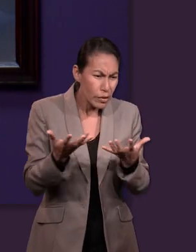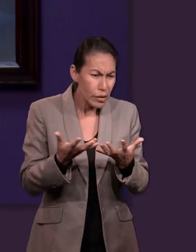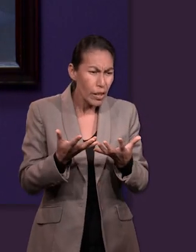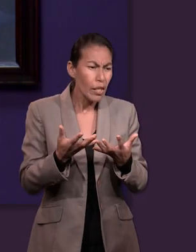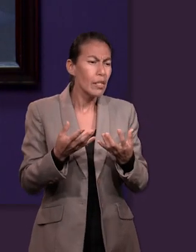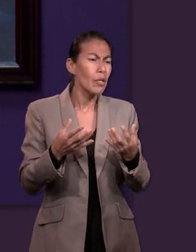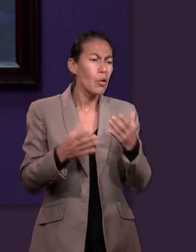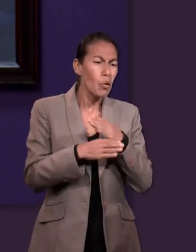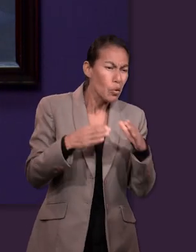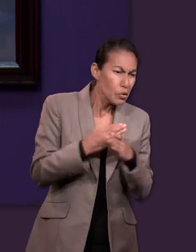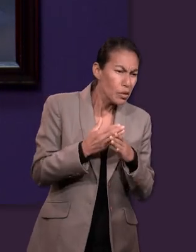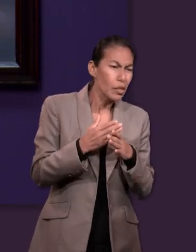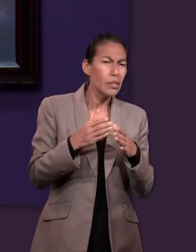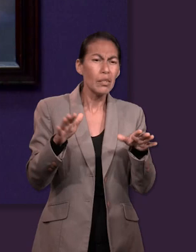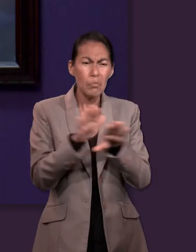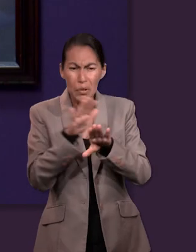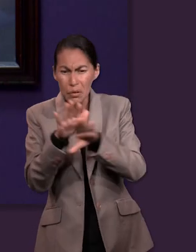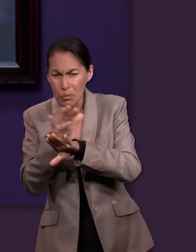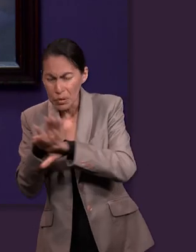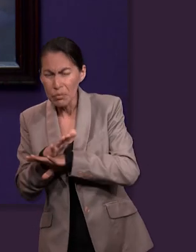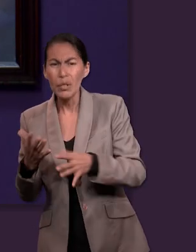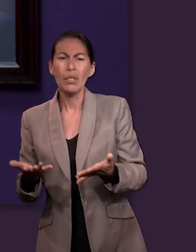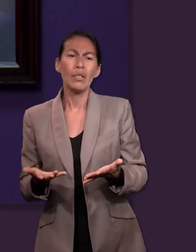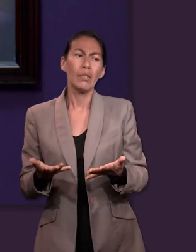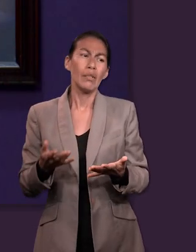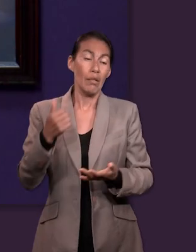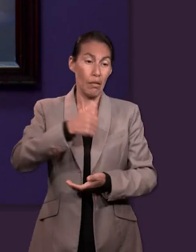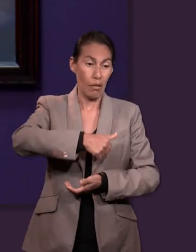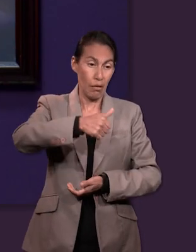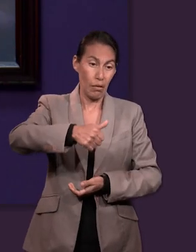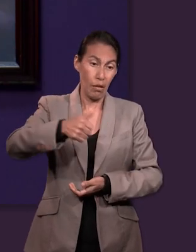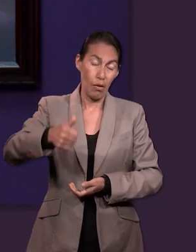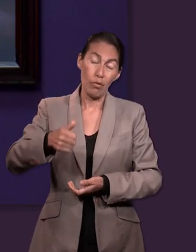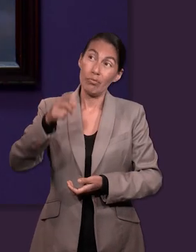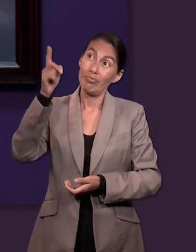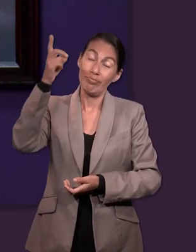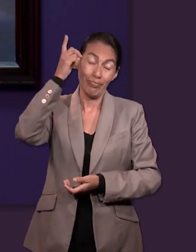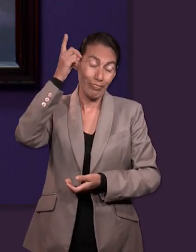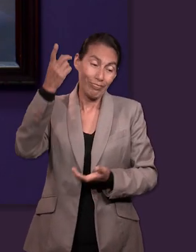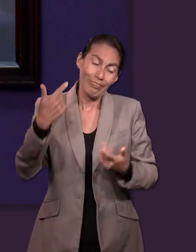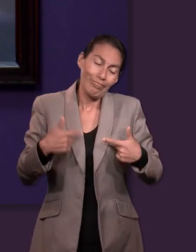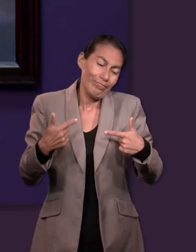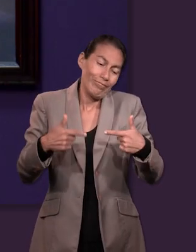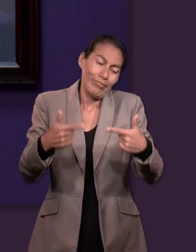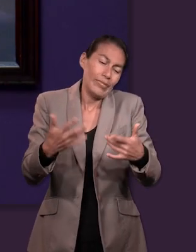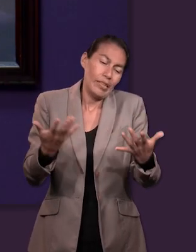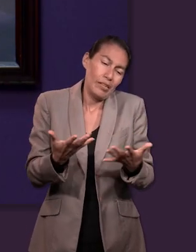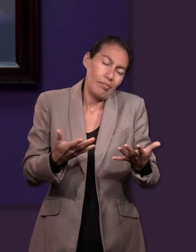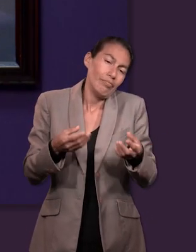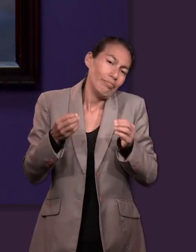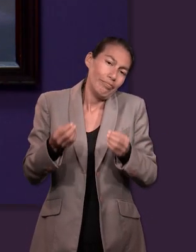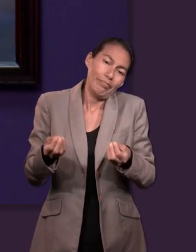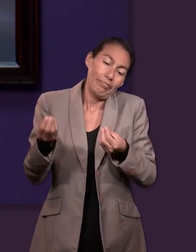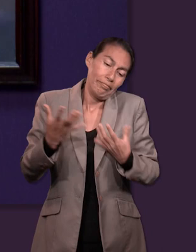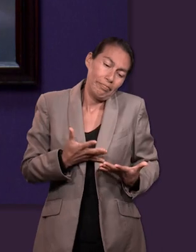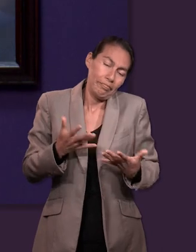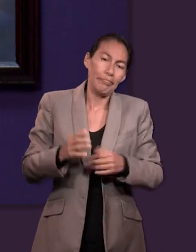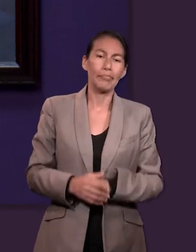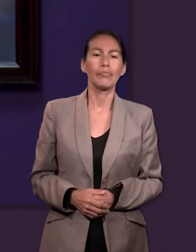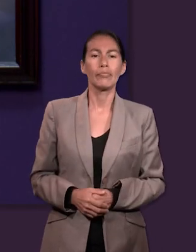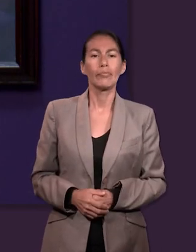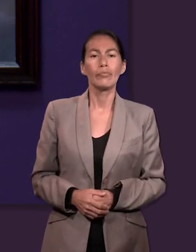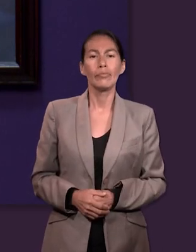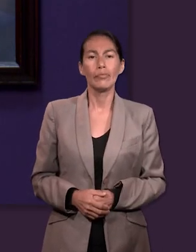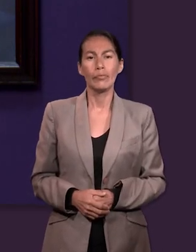de parte de Dios que debían cambiar su conducta. Y finalmente, pues, cada uno recibió la consecuencia de